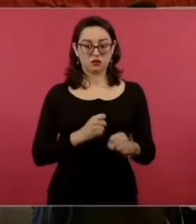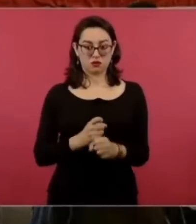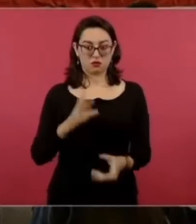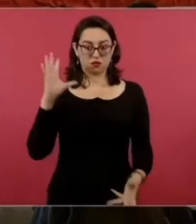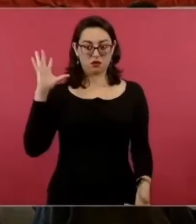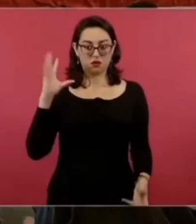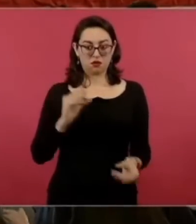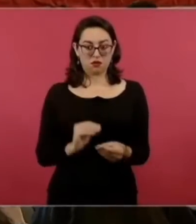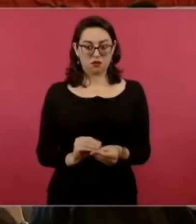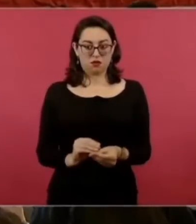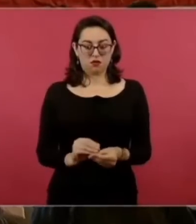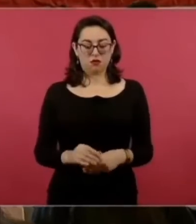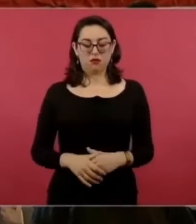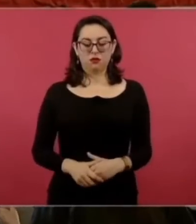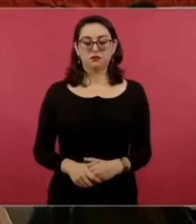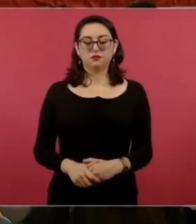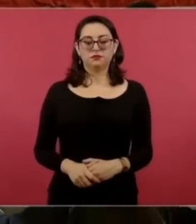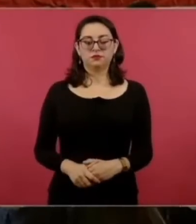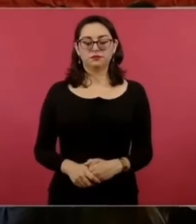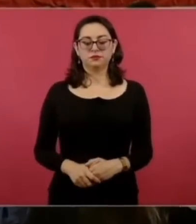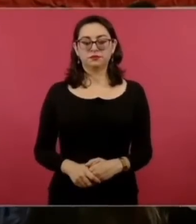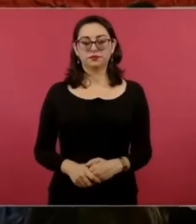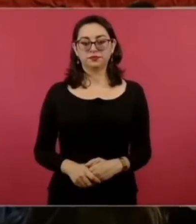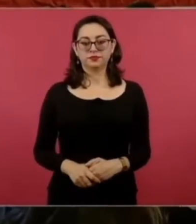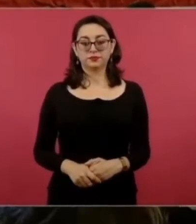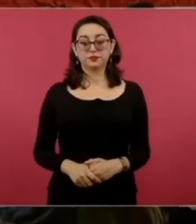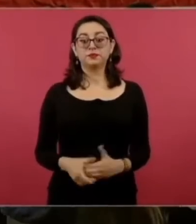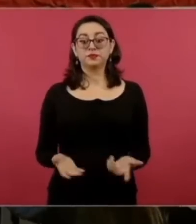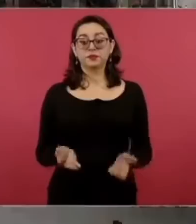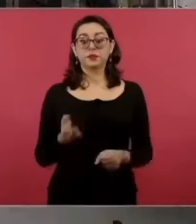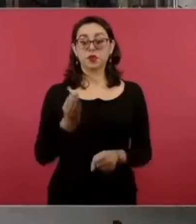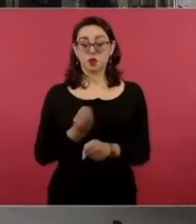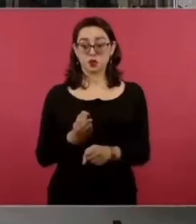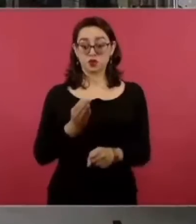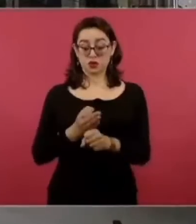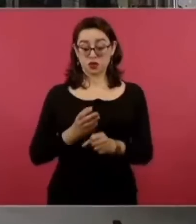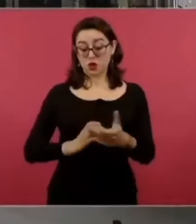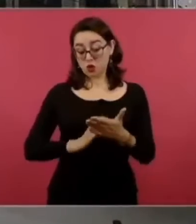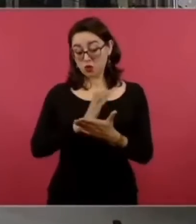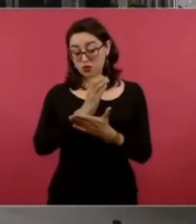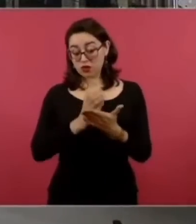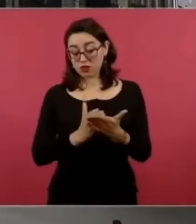es que hay un procedimiento legal